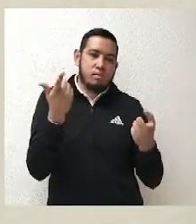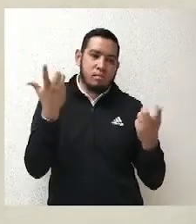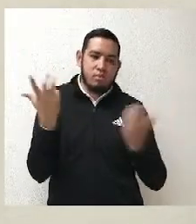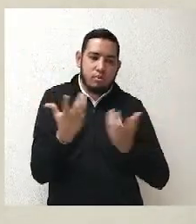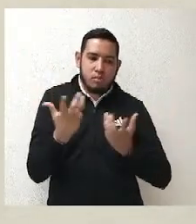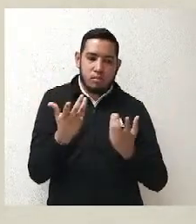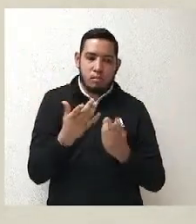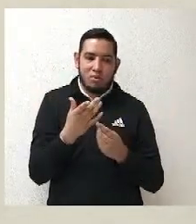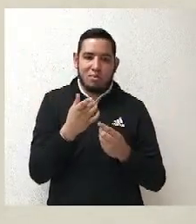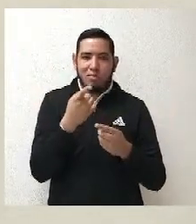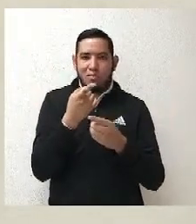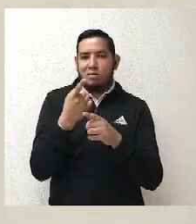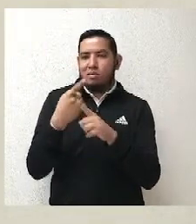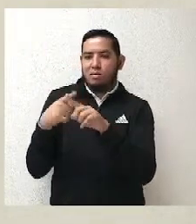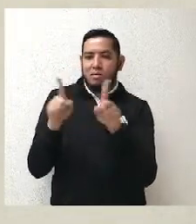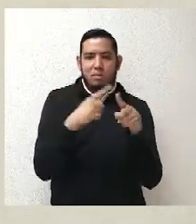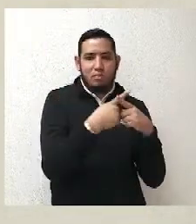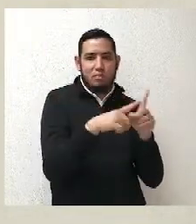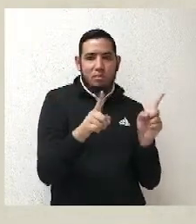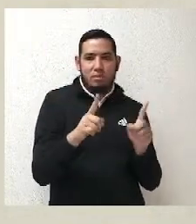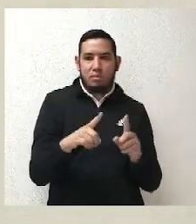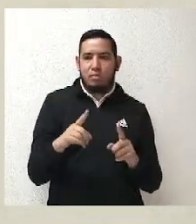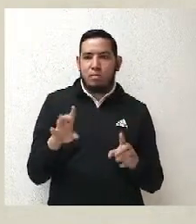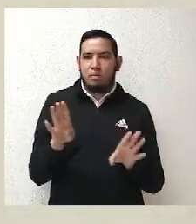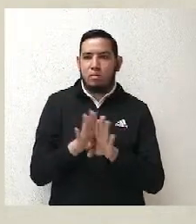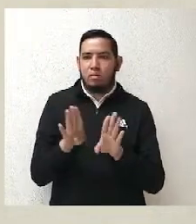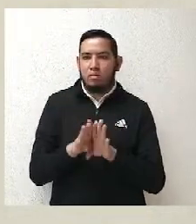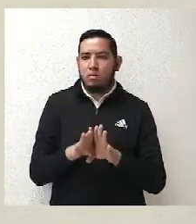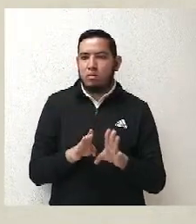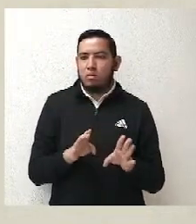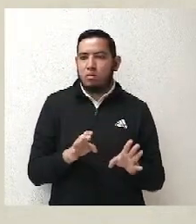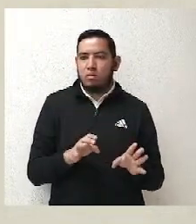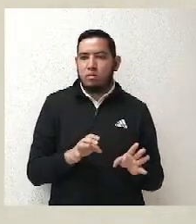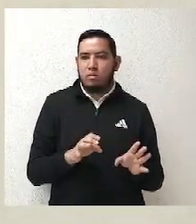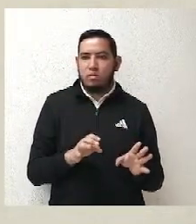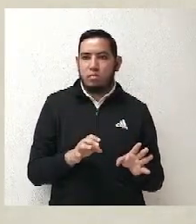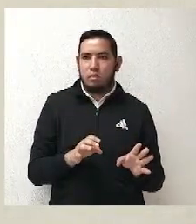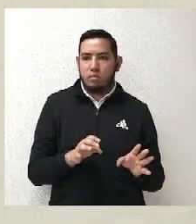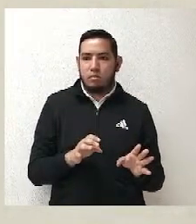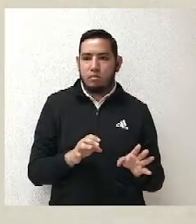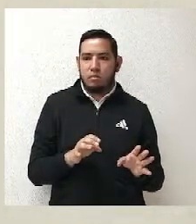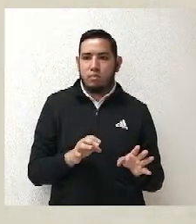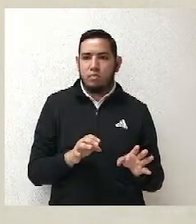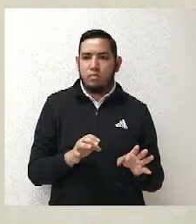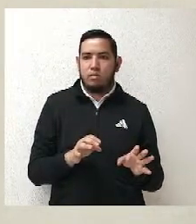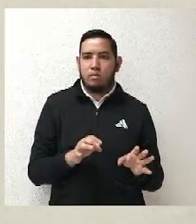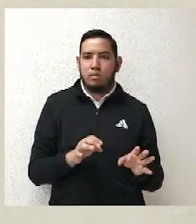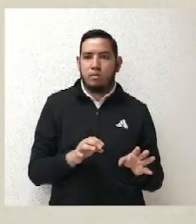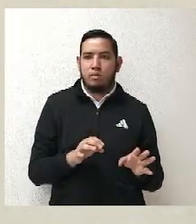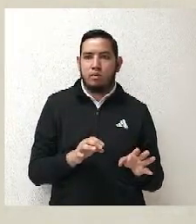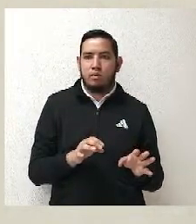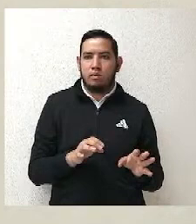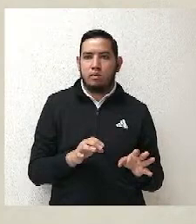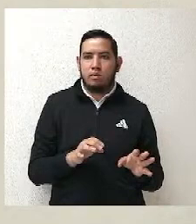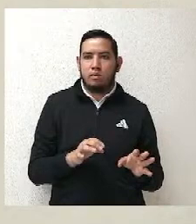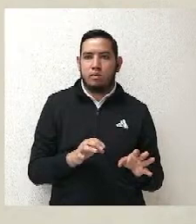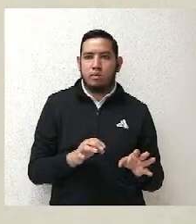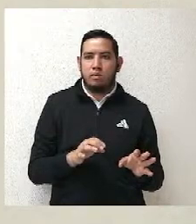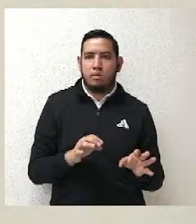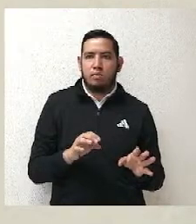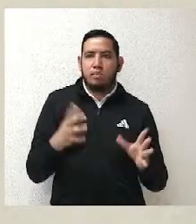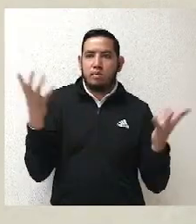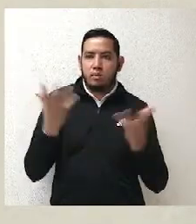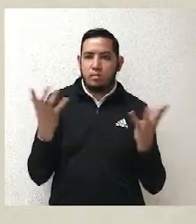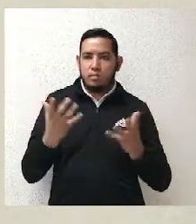inclusive hay por ahí boletines donde se informa qué fue lo que se dijo, y escuchamos a las partes. Hay unos